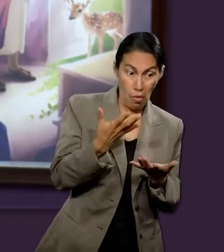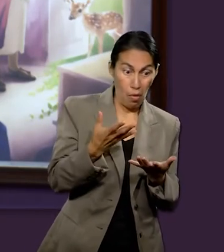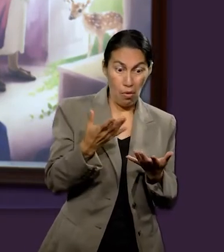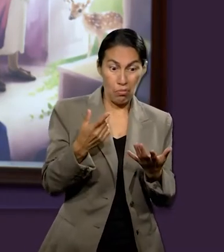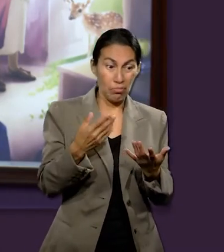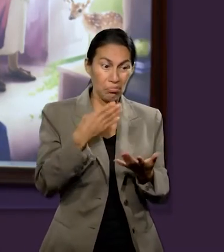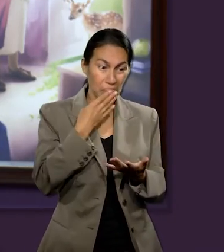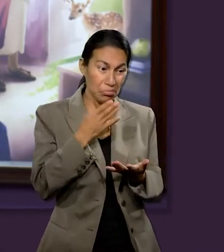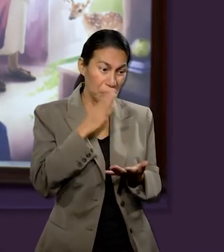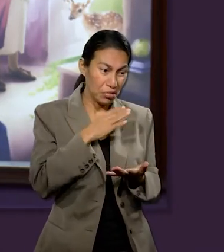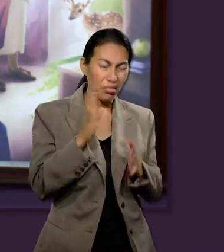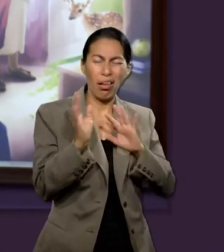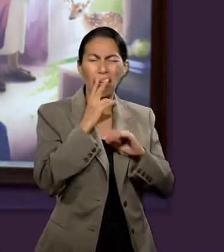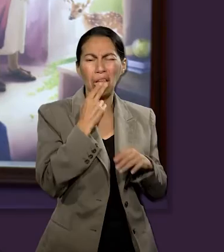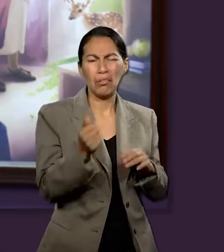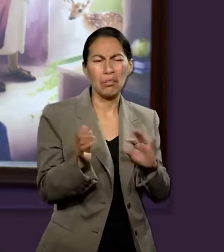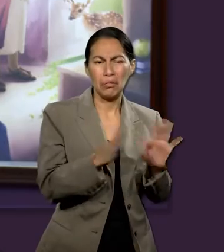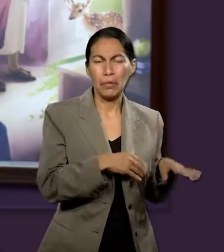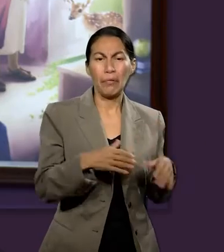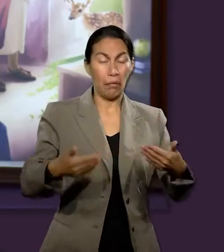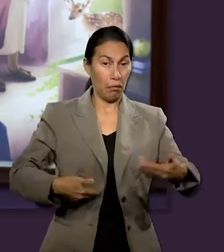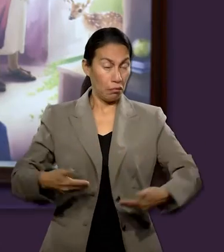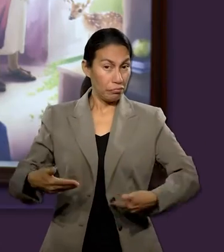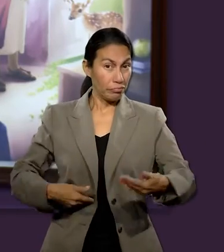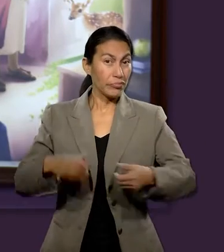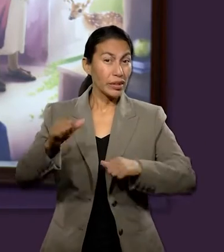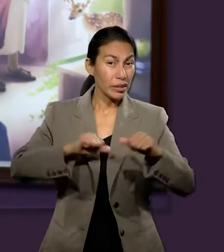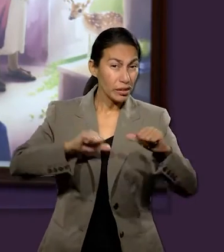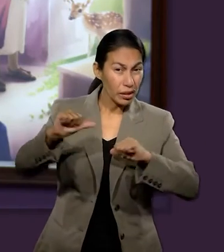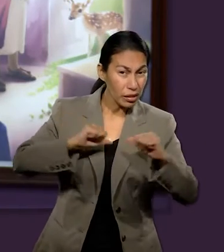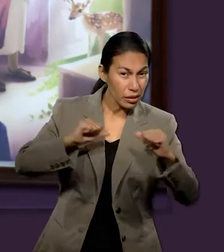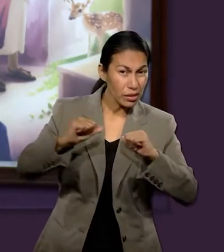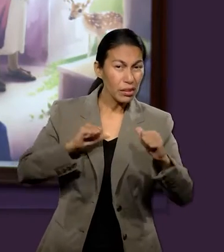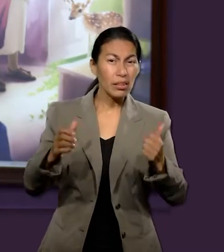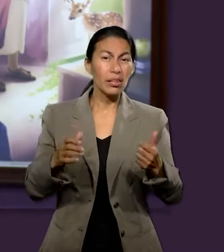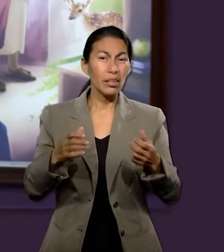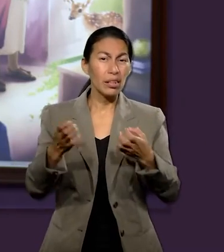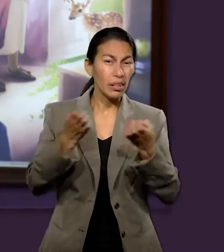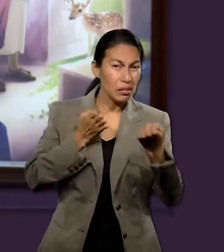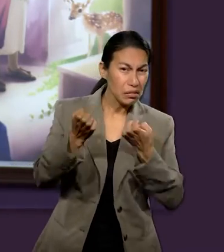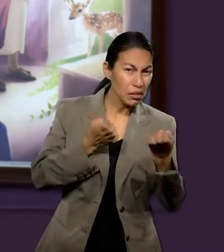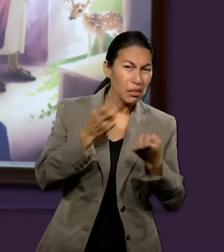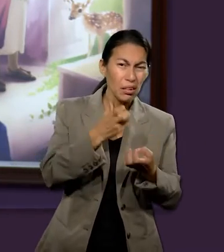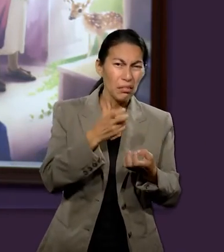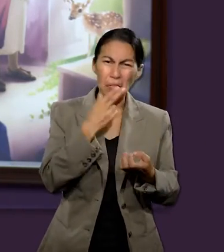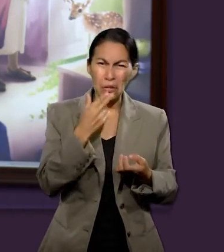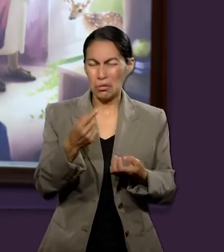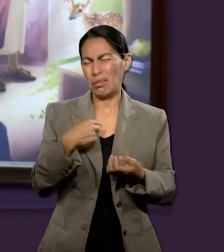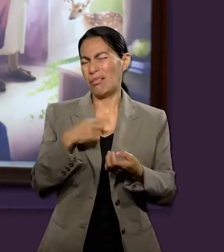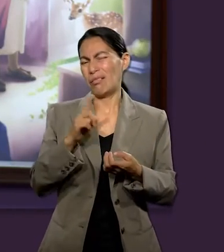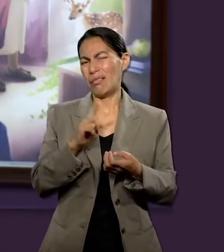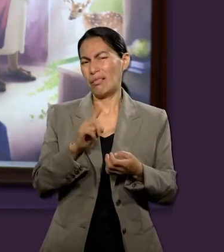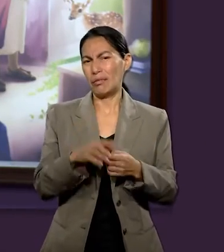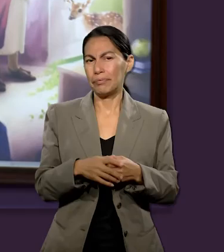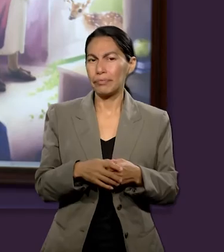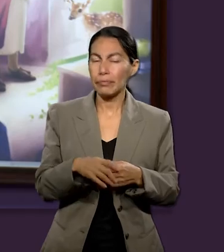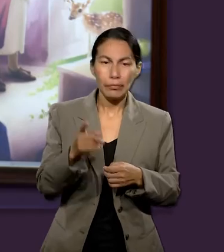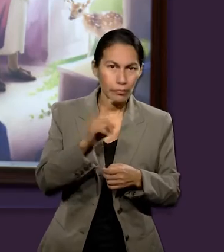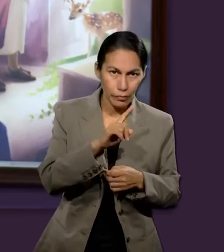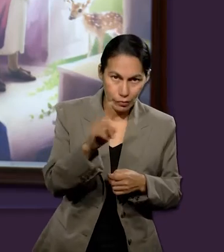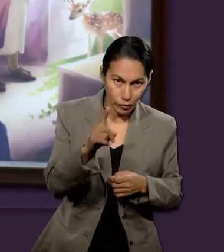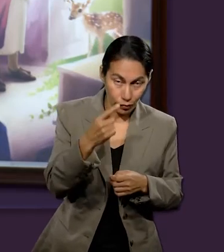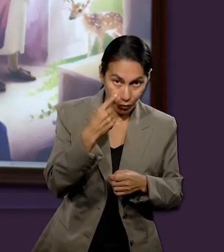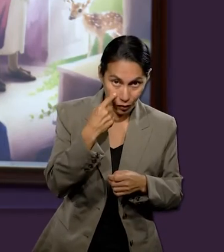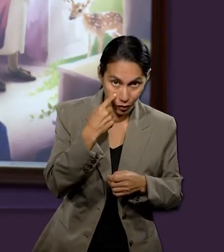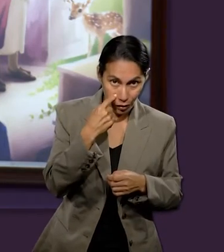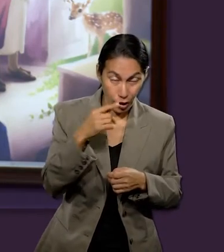lo que como no me afecta. O la actividad física no tiene nada que ver conmigo. Pero dentro de esta integralidad, el área